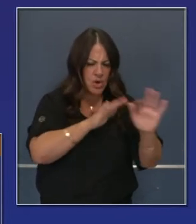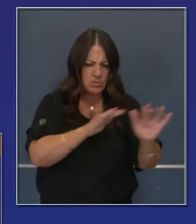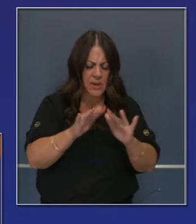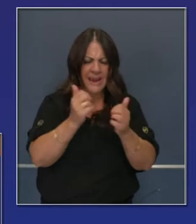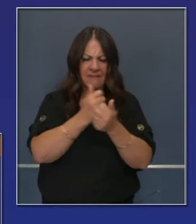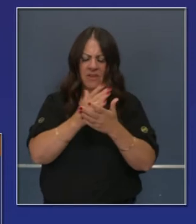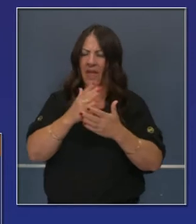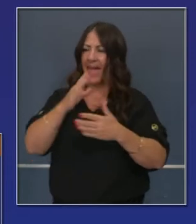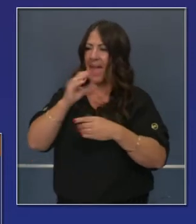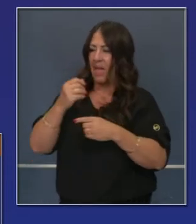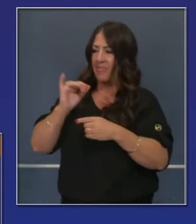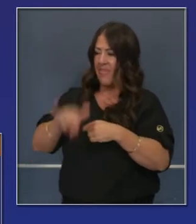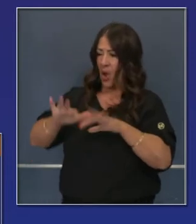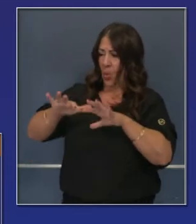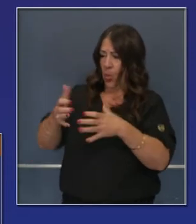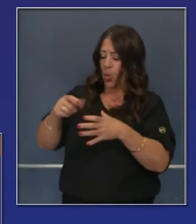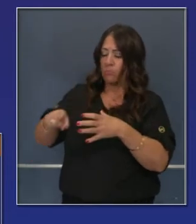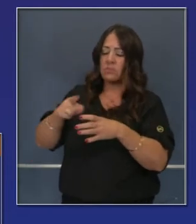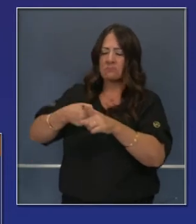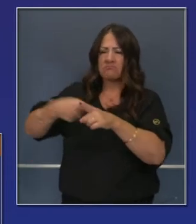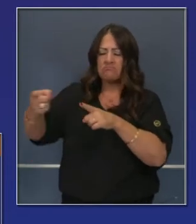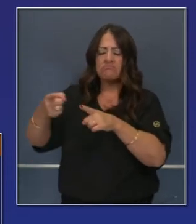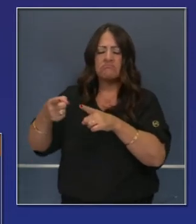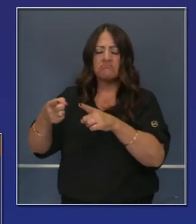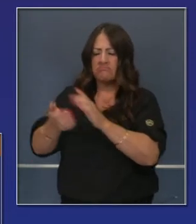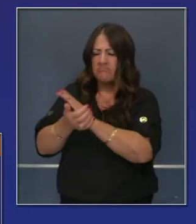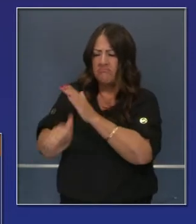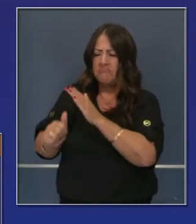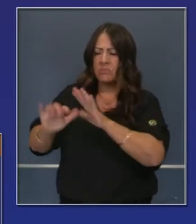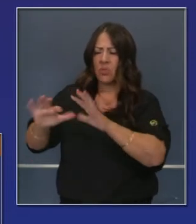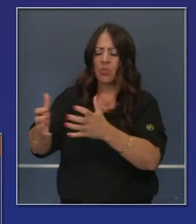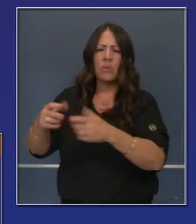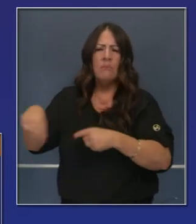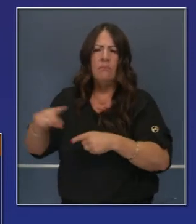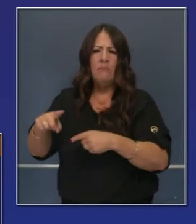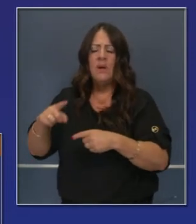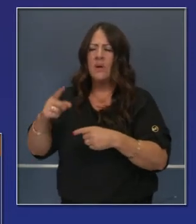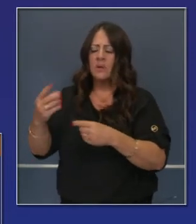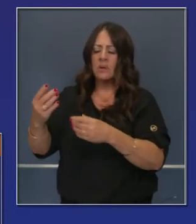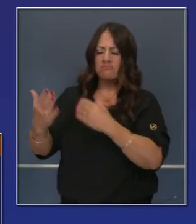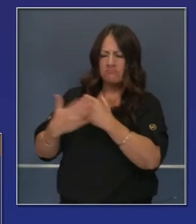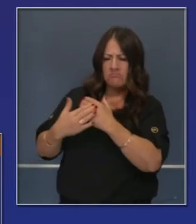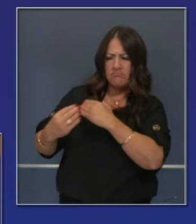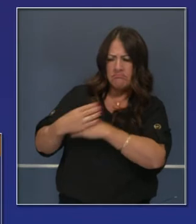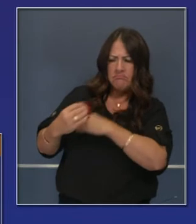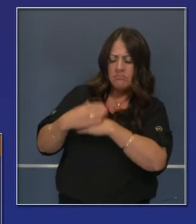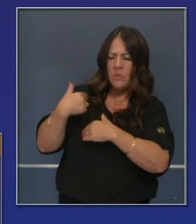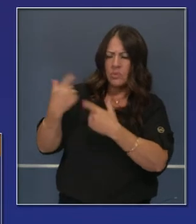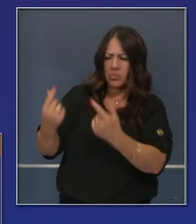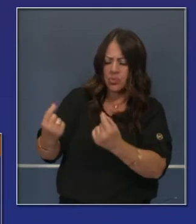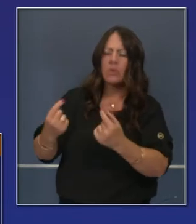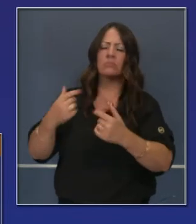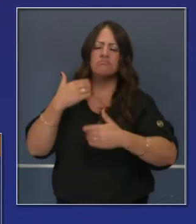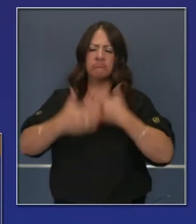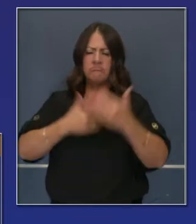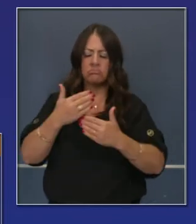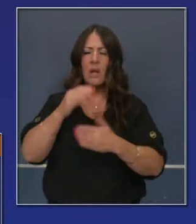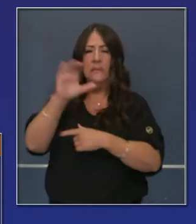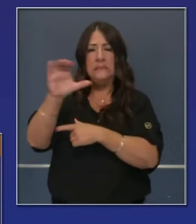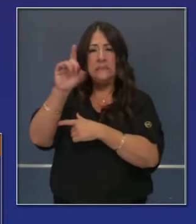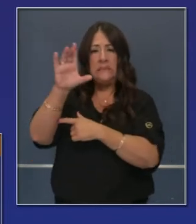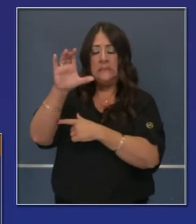recibido y la pericia que hemos podido comprender nosotros en cuanto a protocolos.